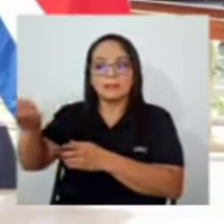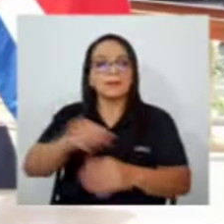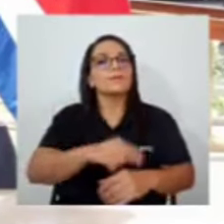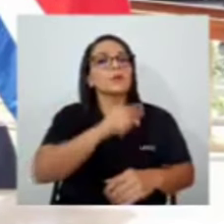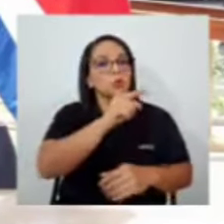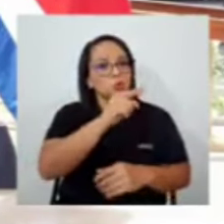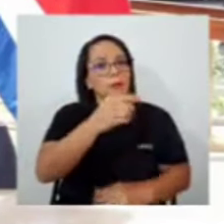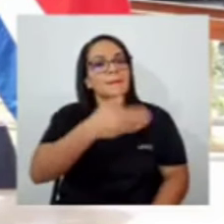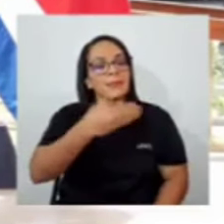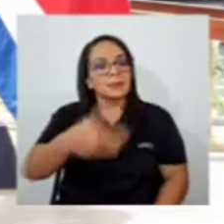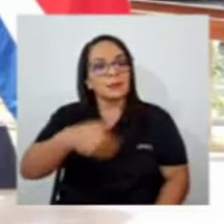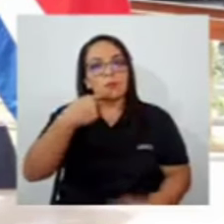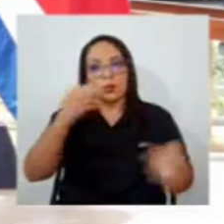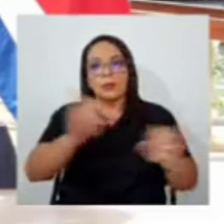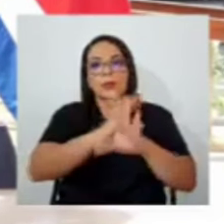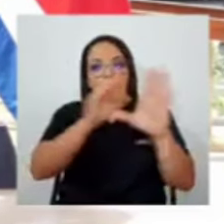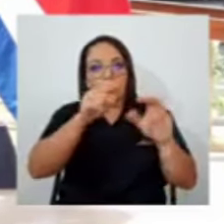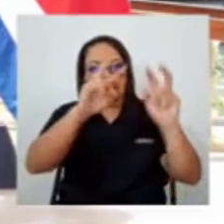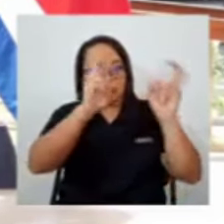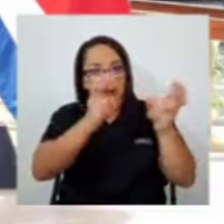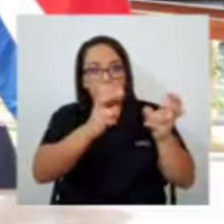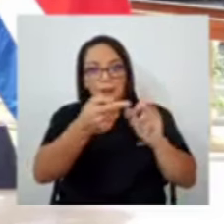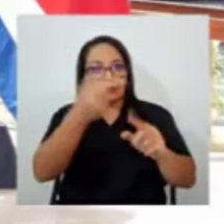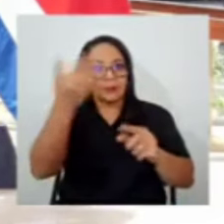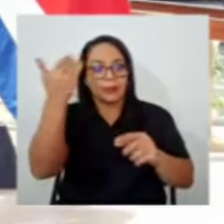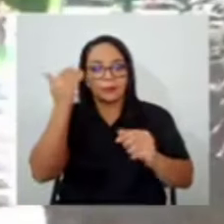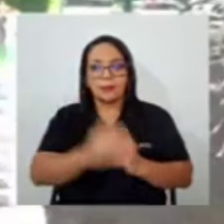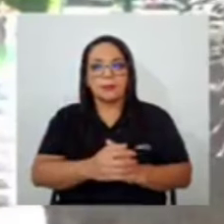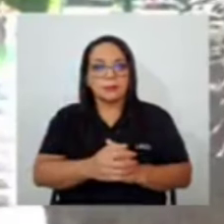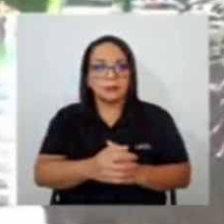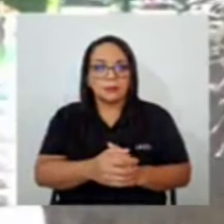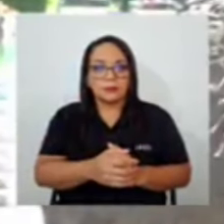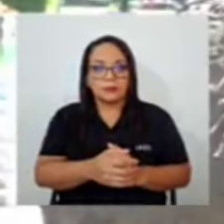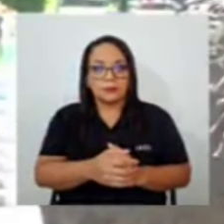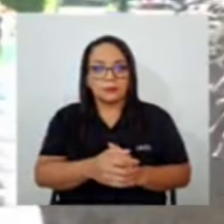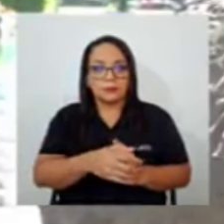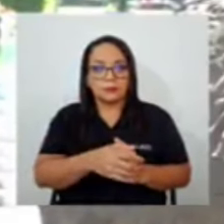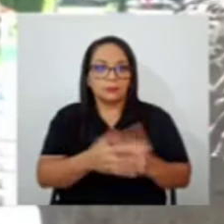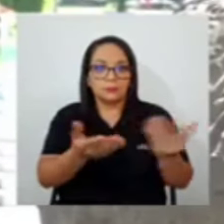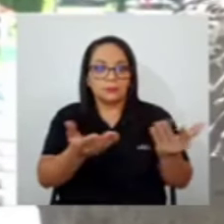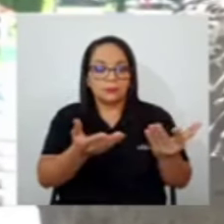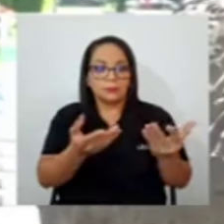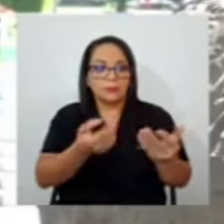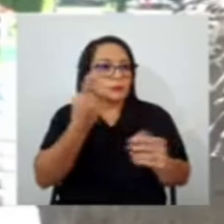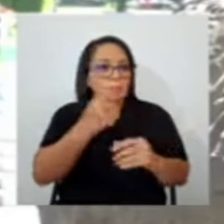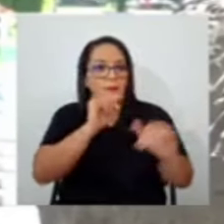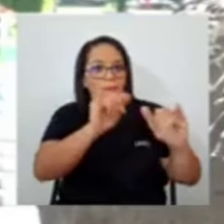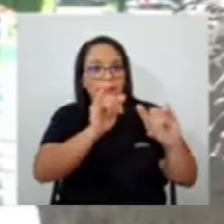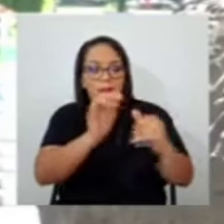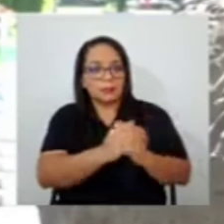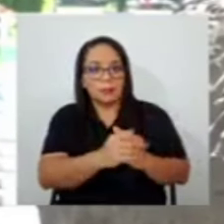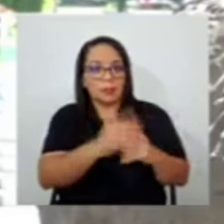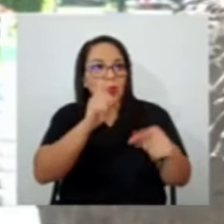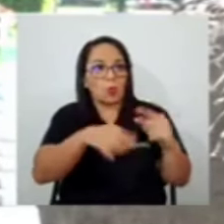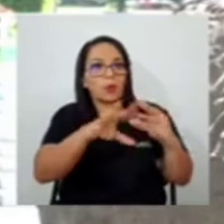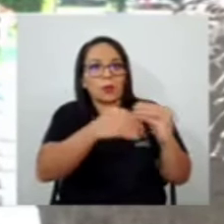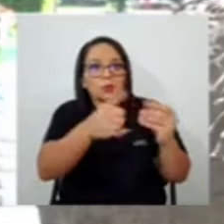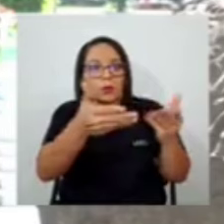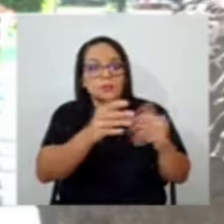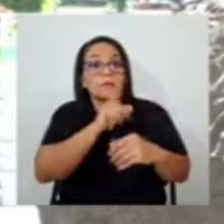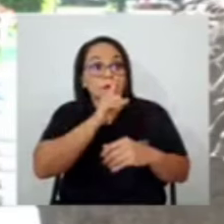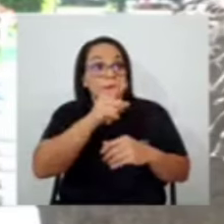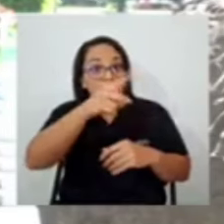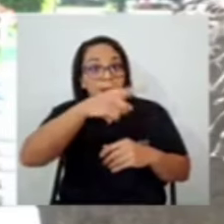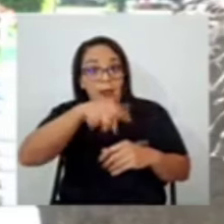desde el inicio de este tema y no puedo agregar mucho a lo que usted ha dicho. O siempre ha sido el tema de que para tener una discusión